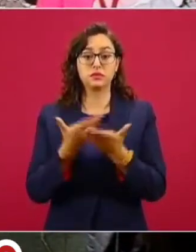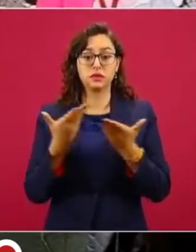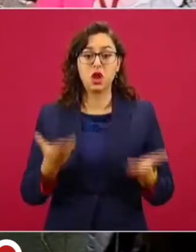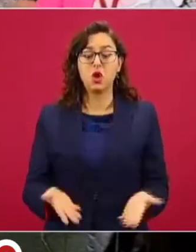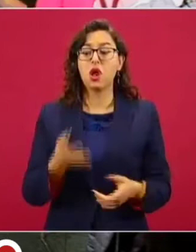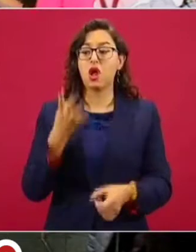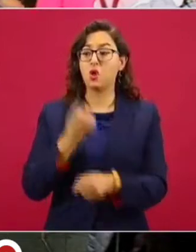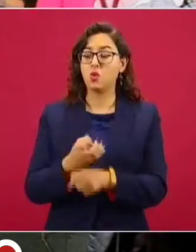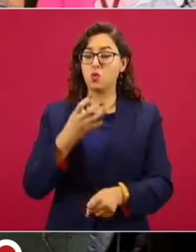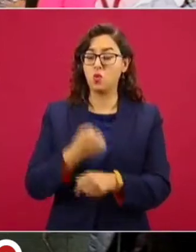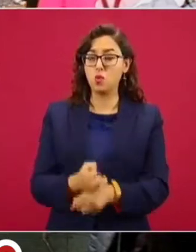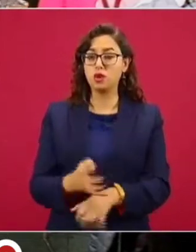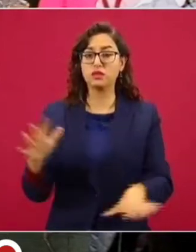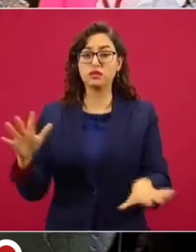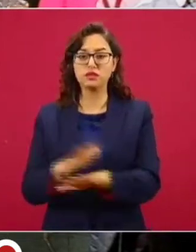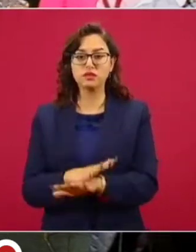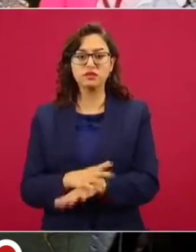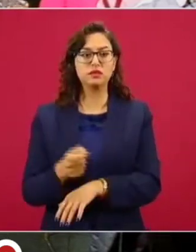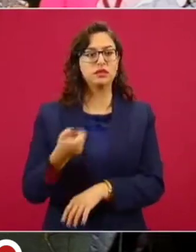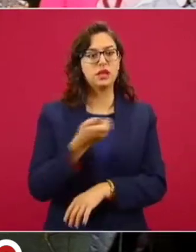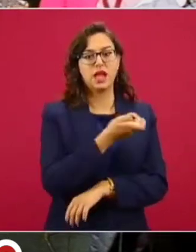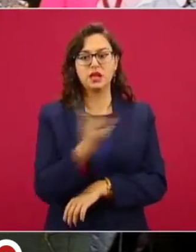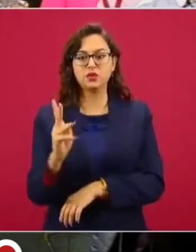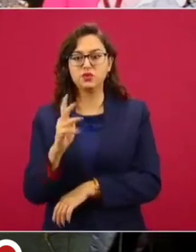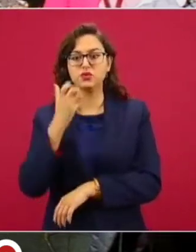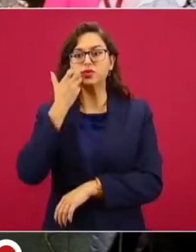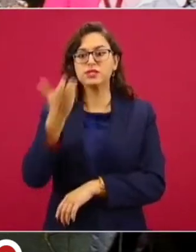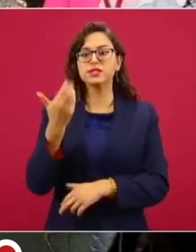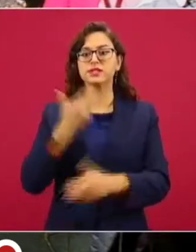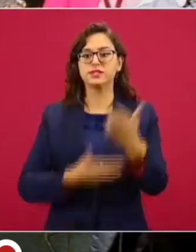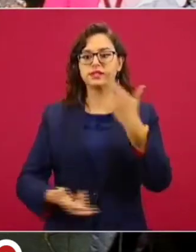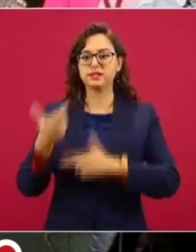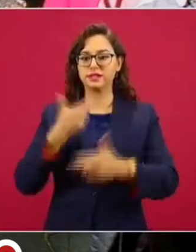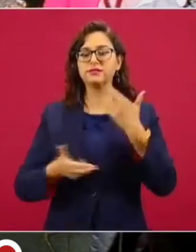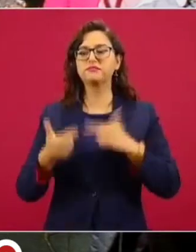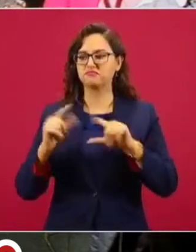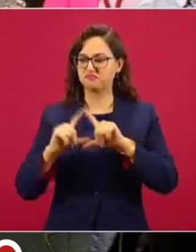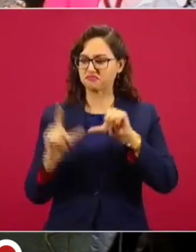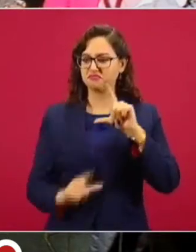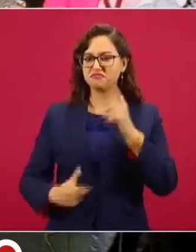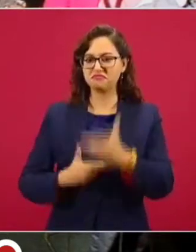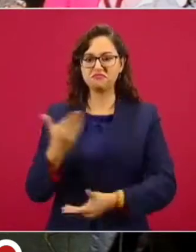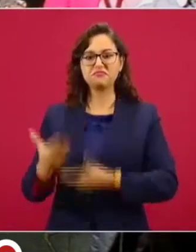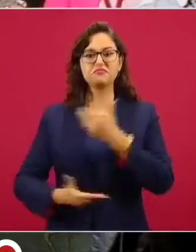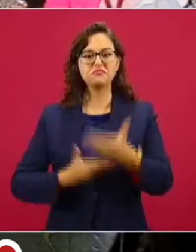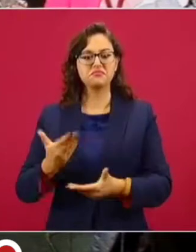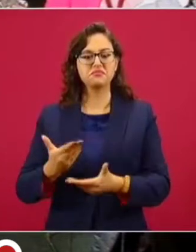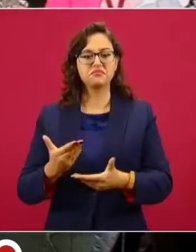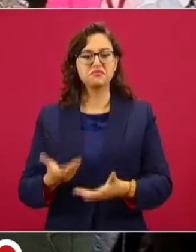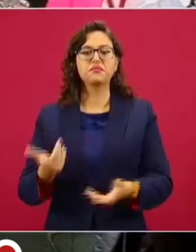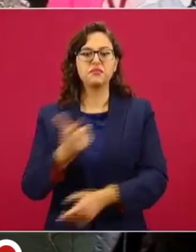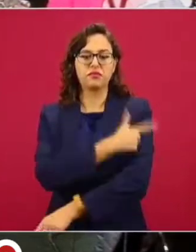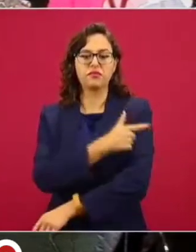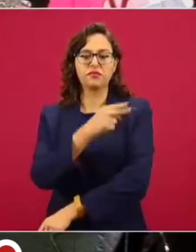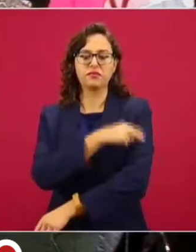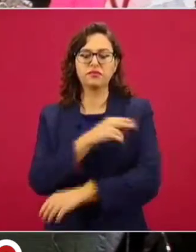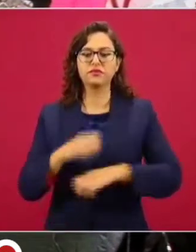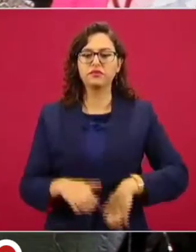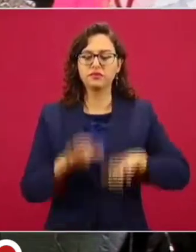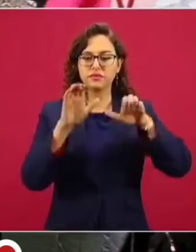Cuarta Transformación, muchos de ellos manifiestan su deseo de volver a servir a la nación, específicamente en la Guardia Nacional.